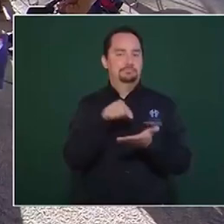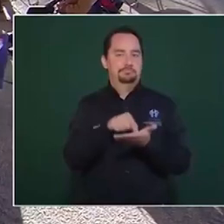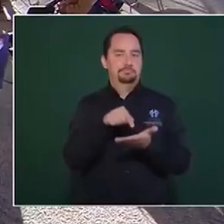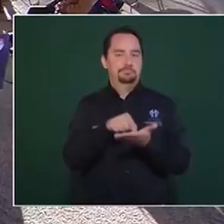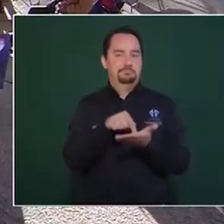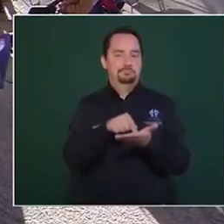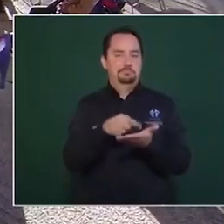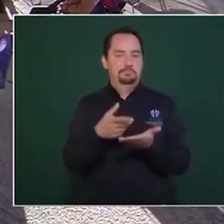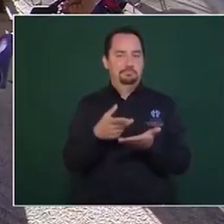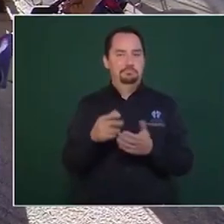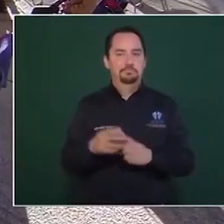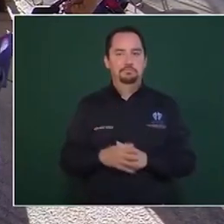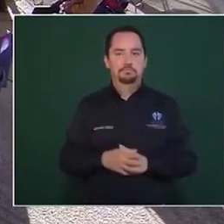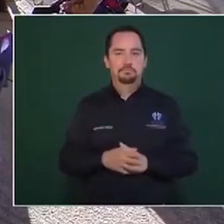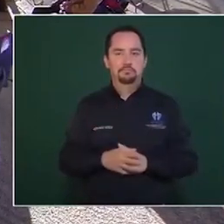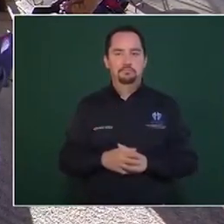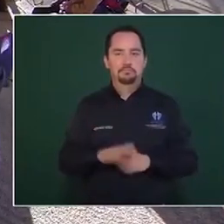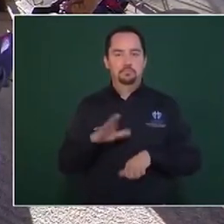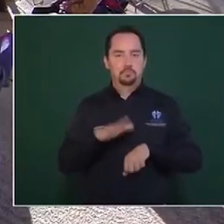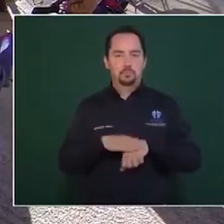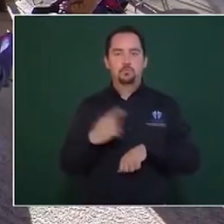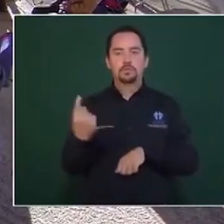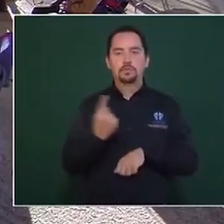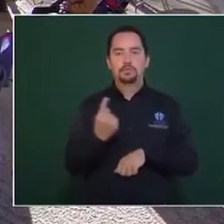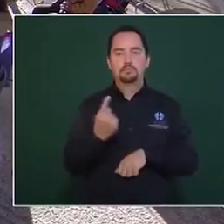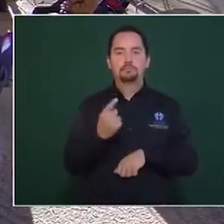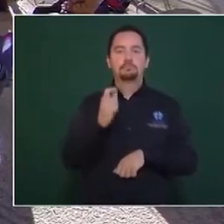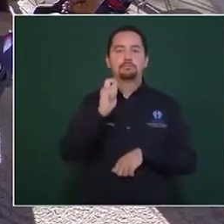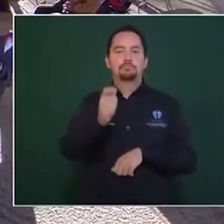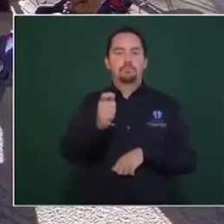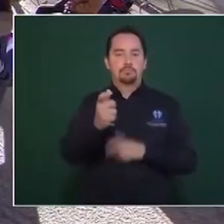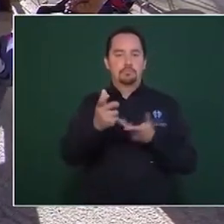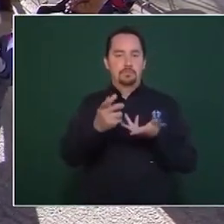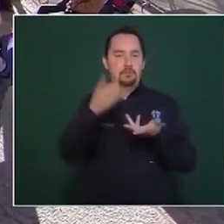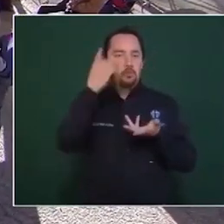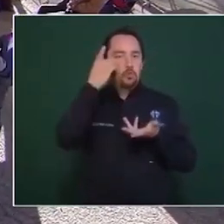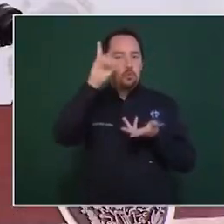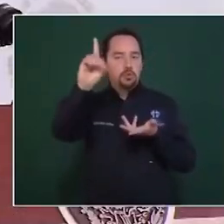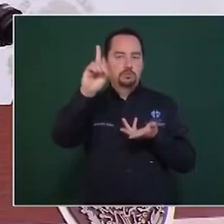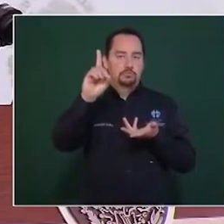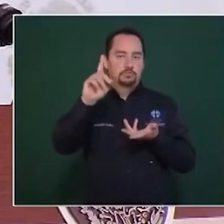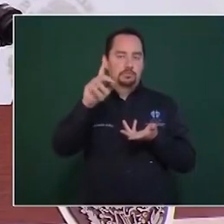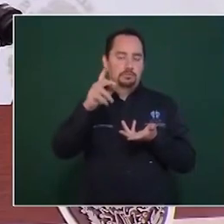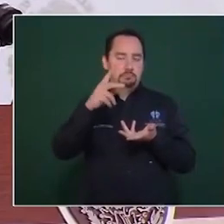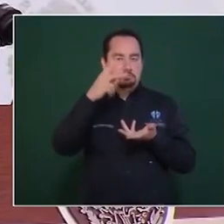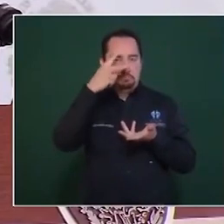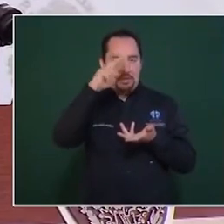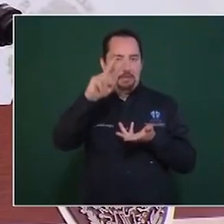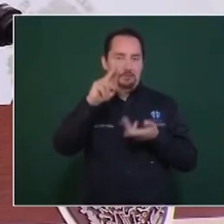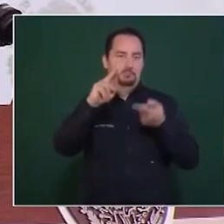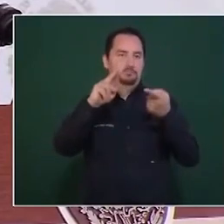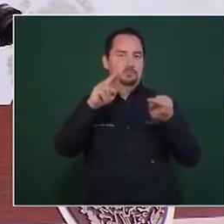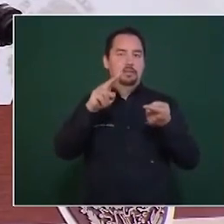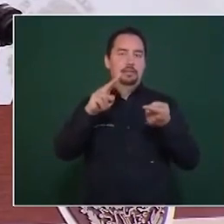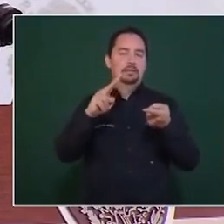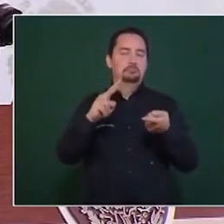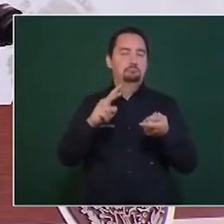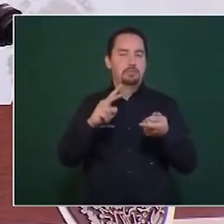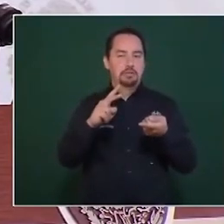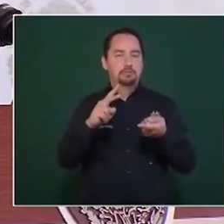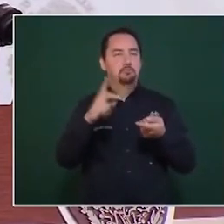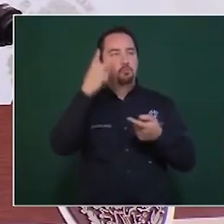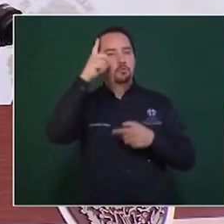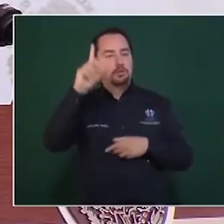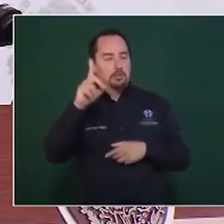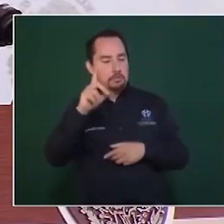pues eran los dueños del país y hacían las leyes